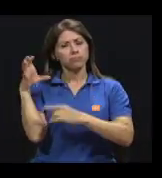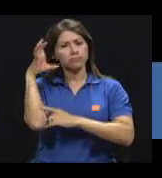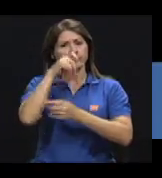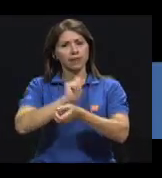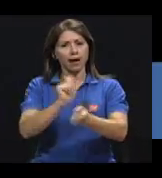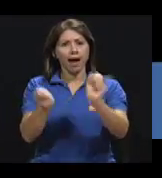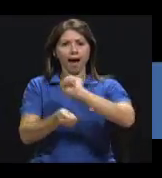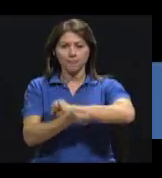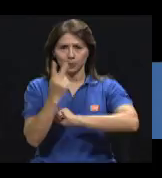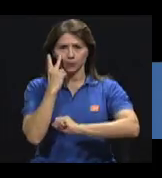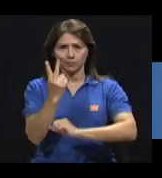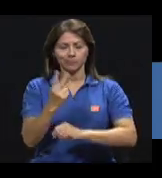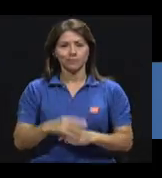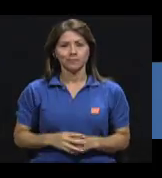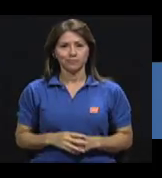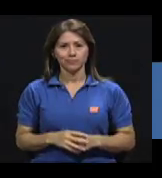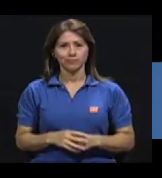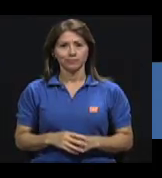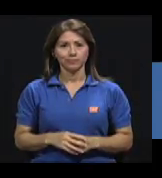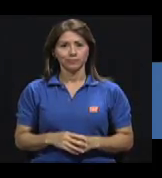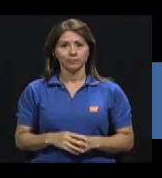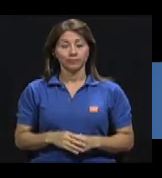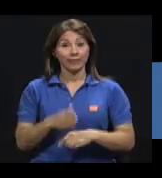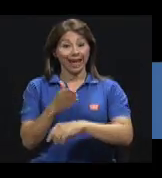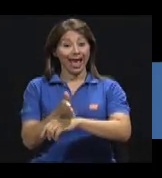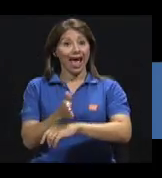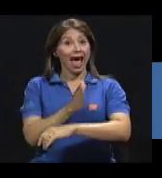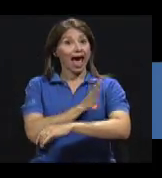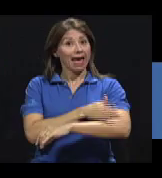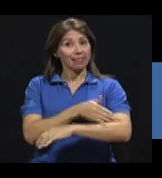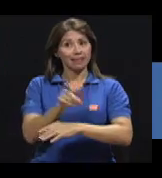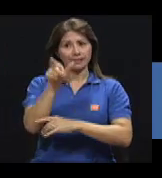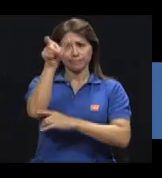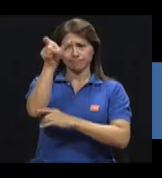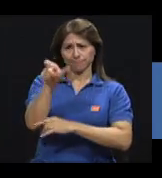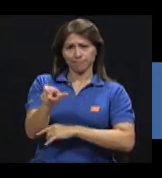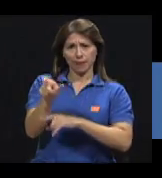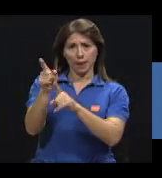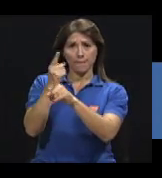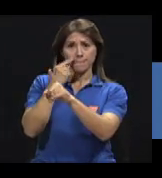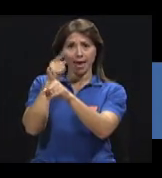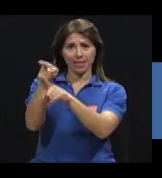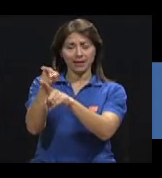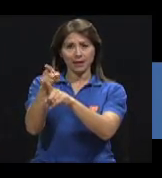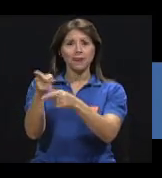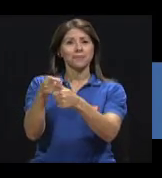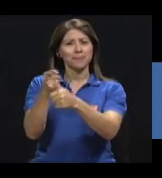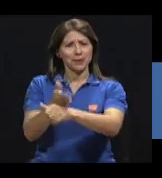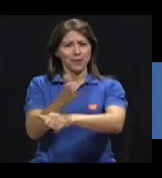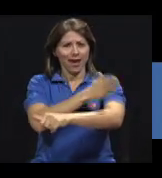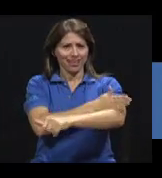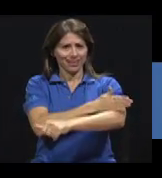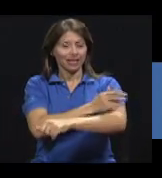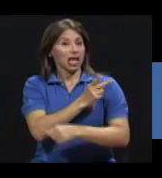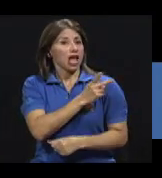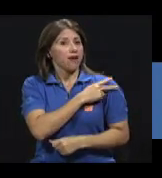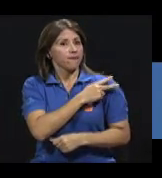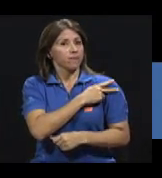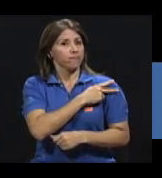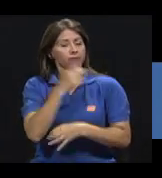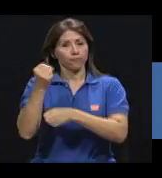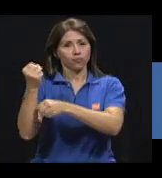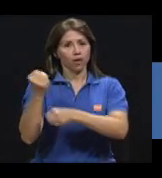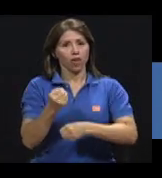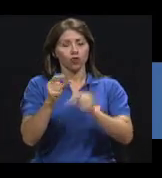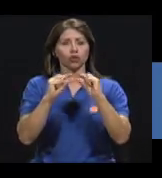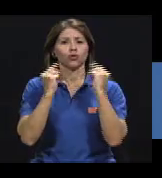Acompáñenos a verlos. Antes de la figura de padre, existía el jefe fundador de una tribu o clan. A partir de